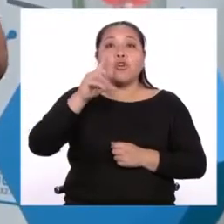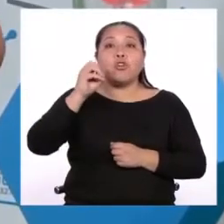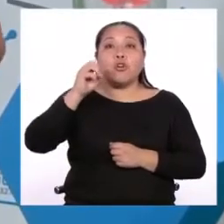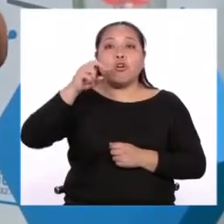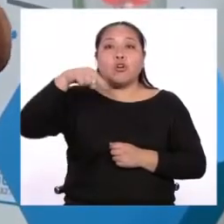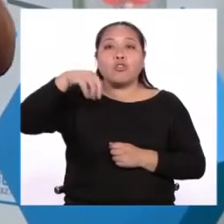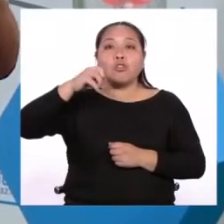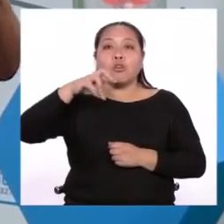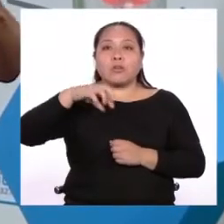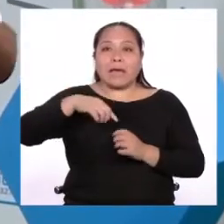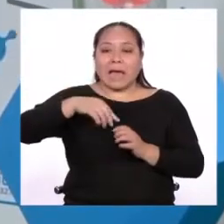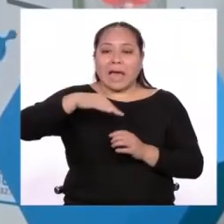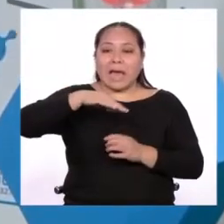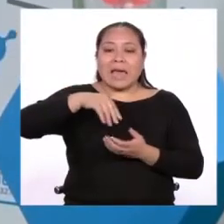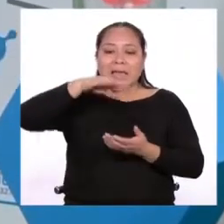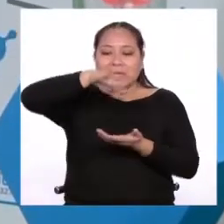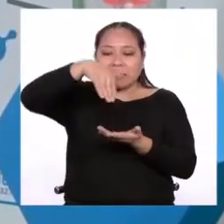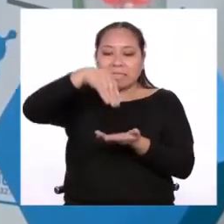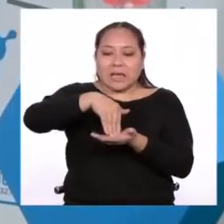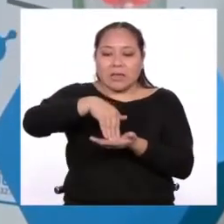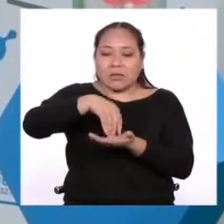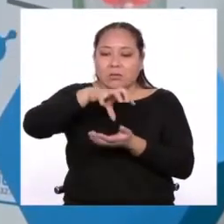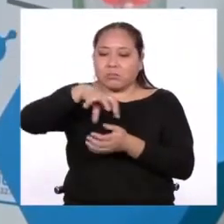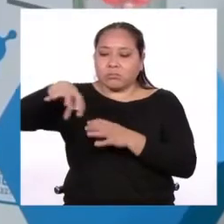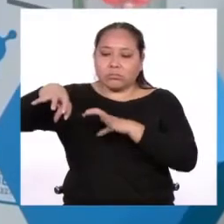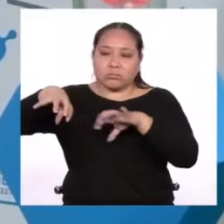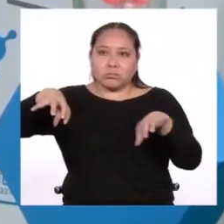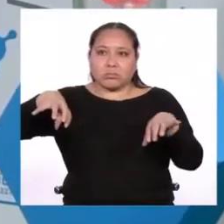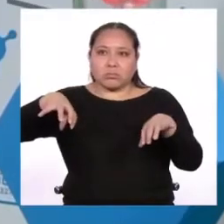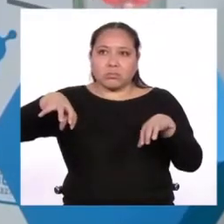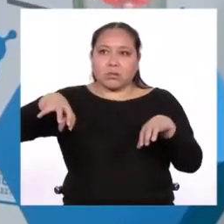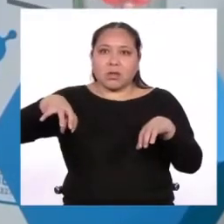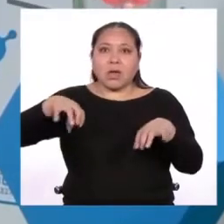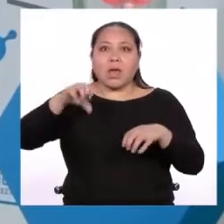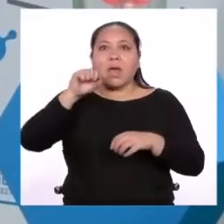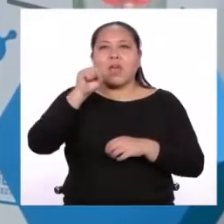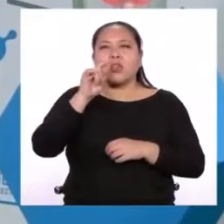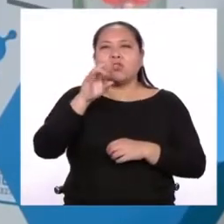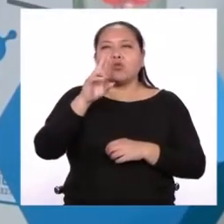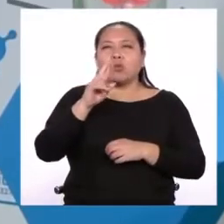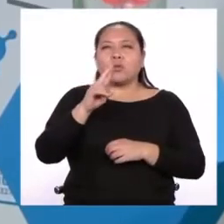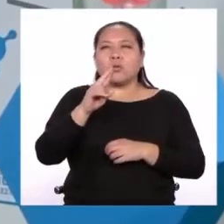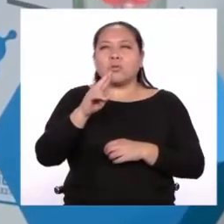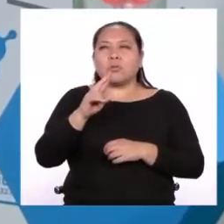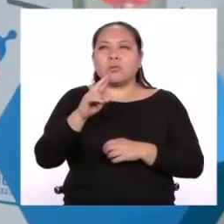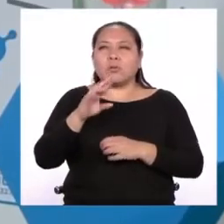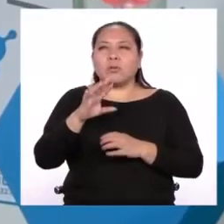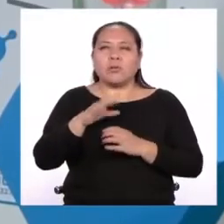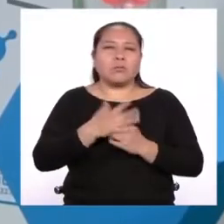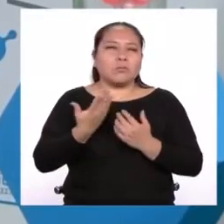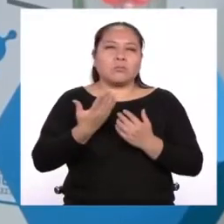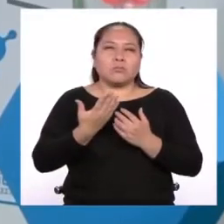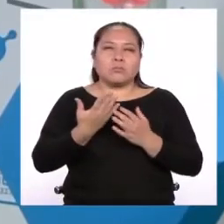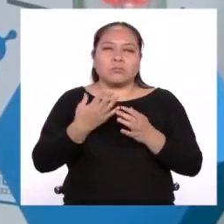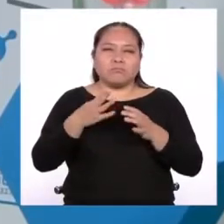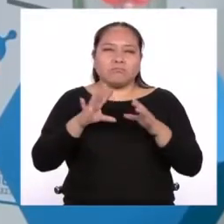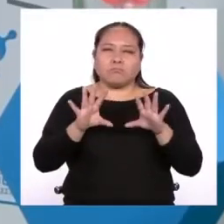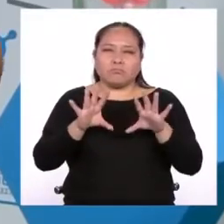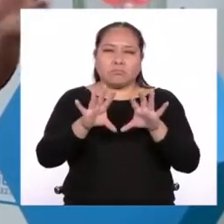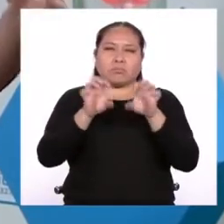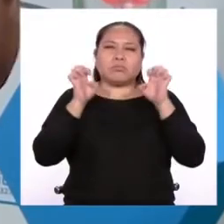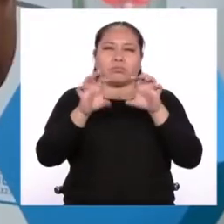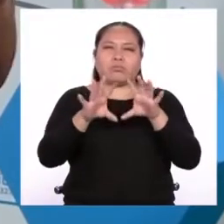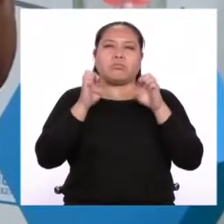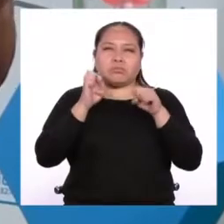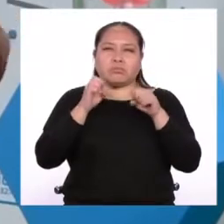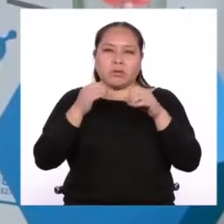y los continentes alrededor. El Polo Sur, o la Antártida, sería una especie de pared de hielo impenetrable que rodea